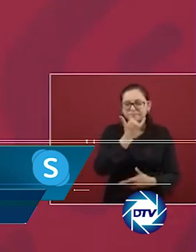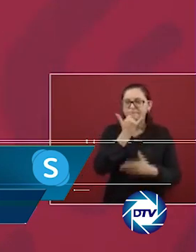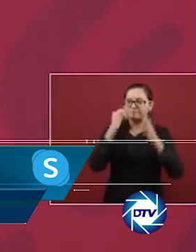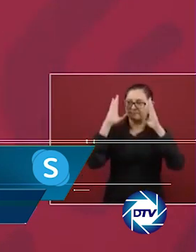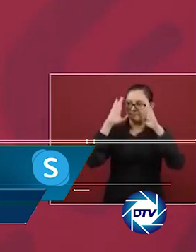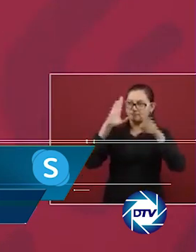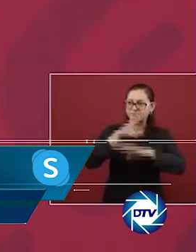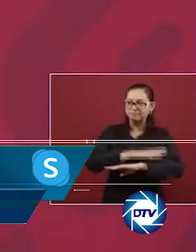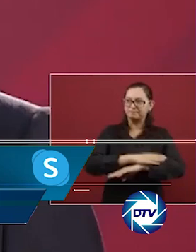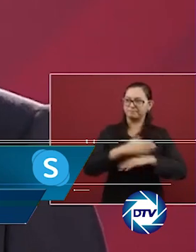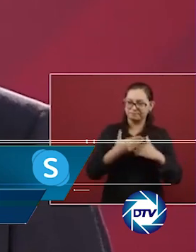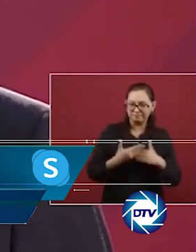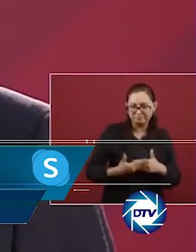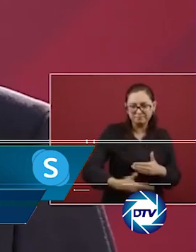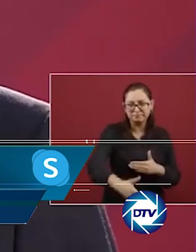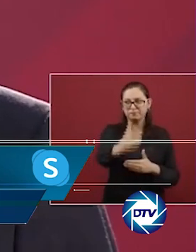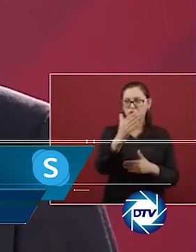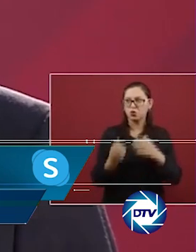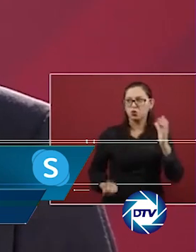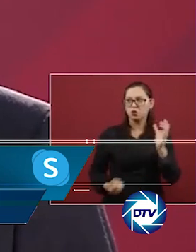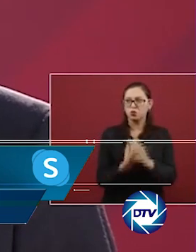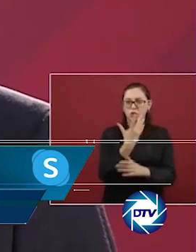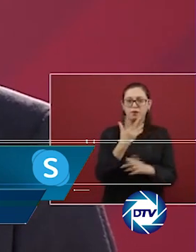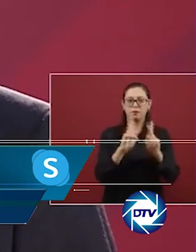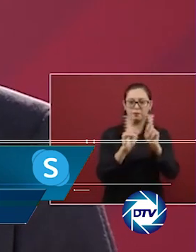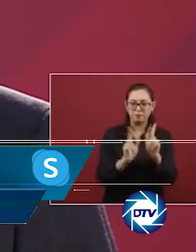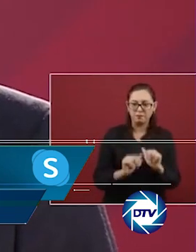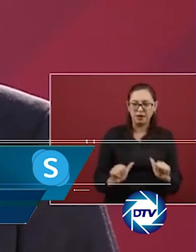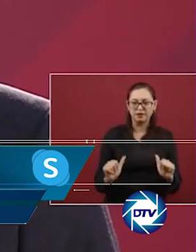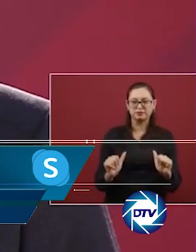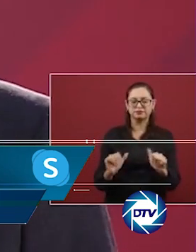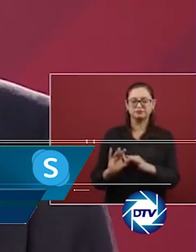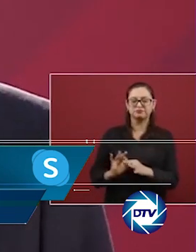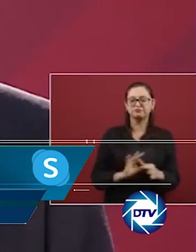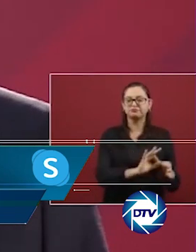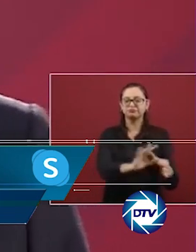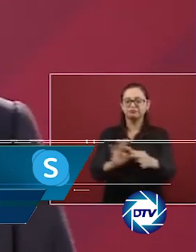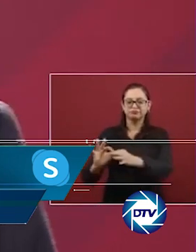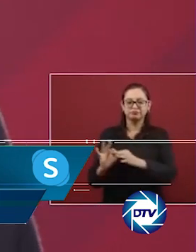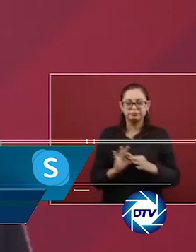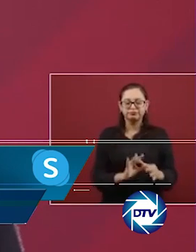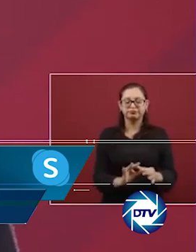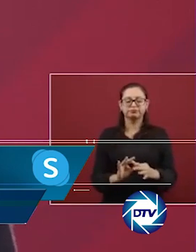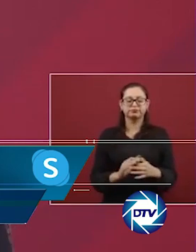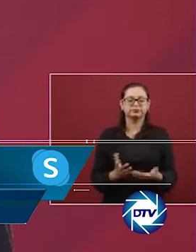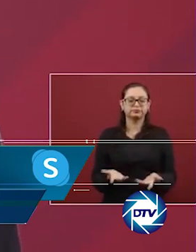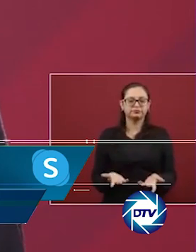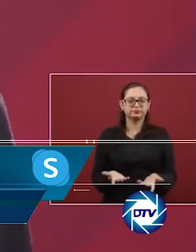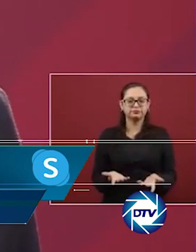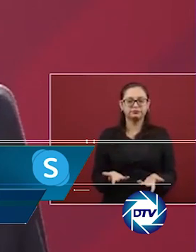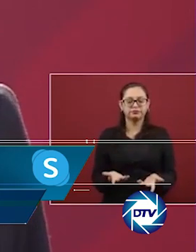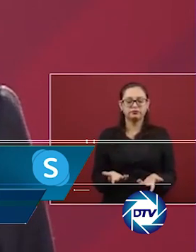de Zayda Leaños que es pareja de Roberto Nájera, conocido sicario del cártel de Sinaloa.